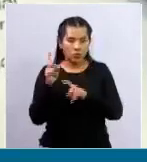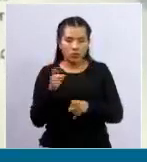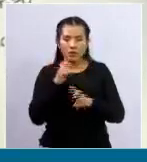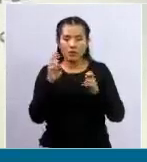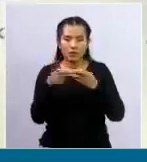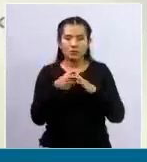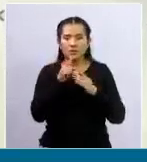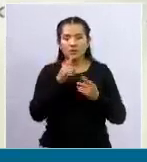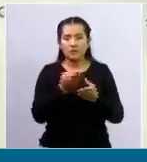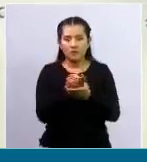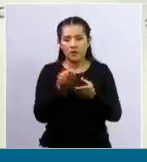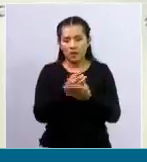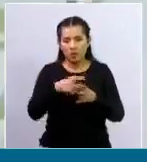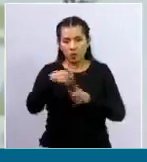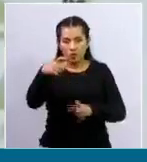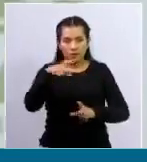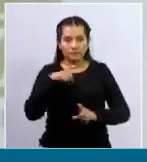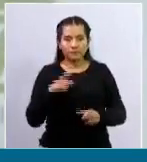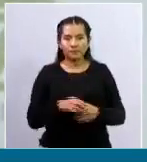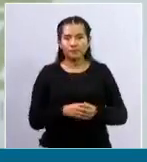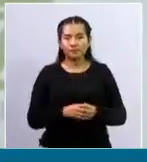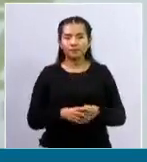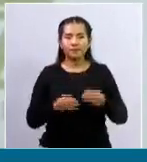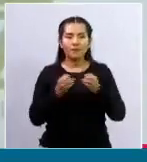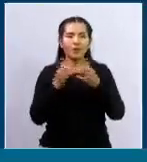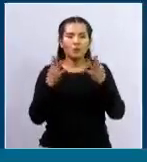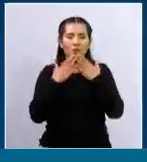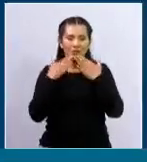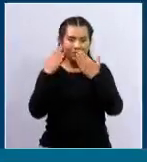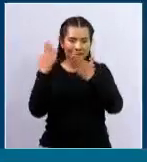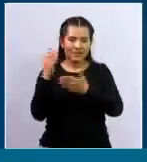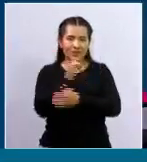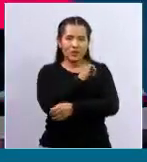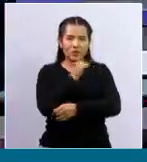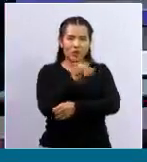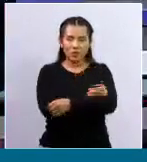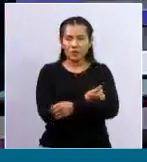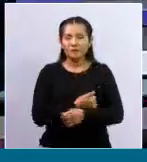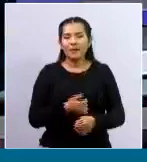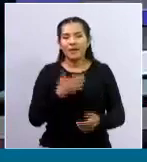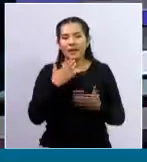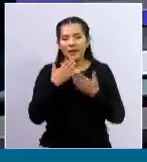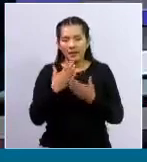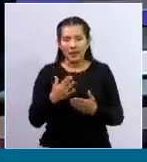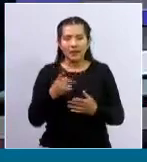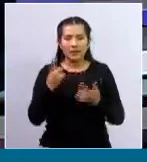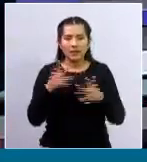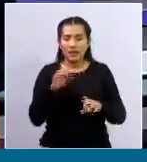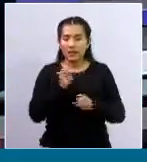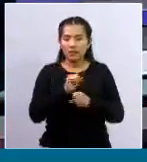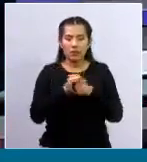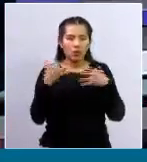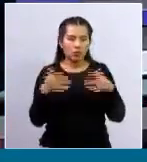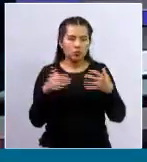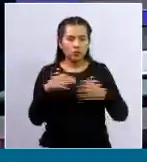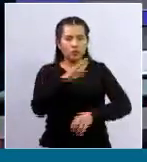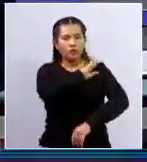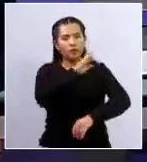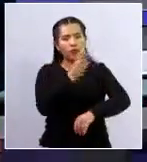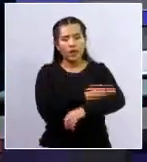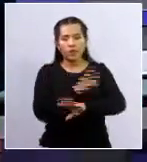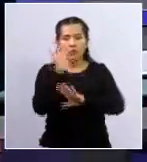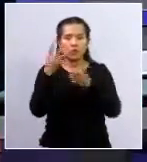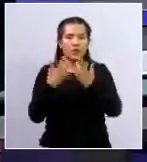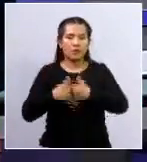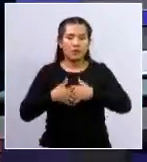electrónica. Muchísimas gracias, gerente. Entendemos que esto va a ser un trabajo arduo desde La Paz